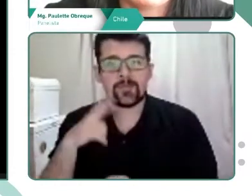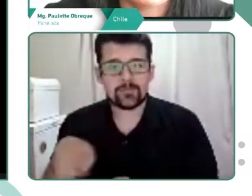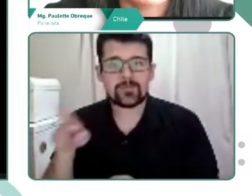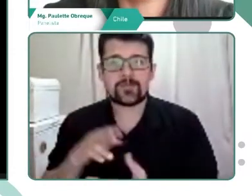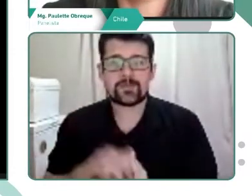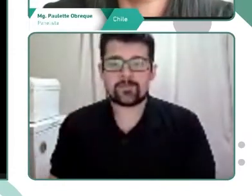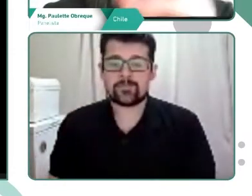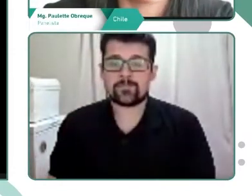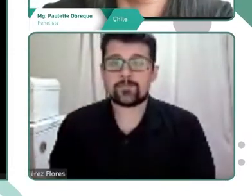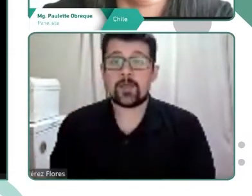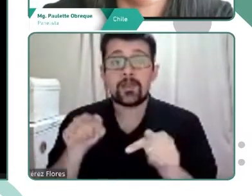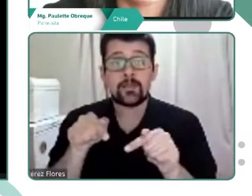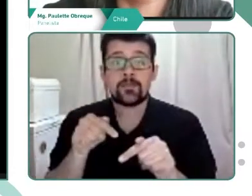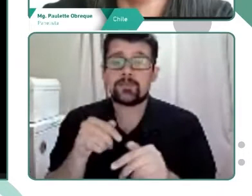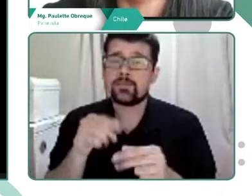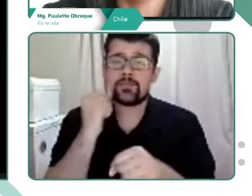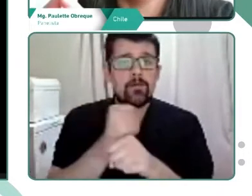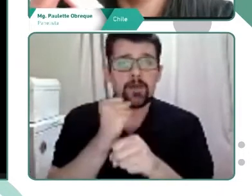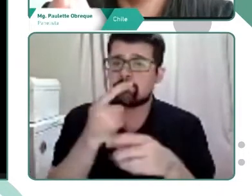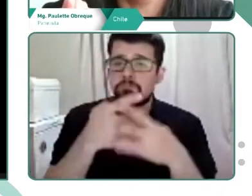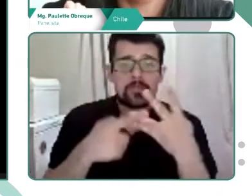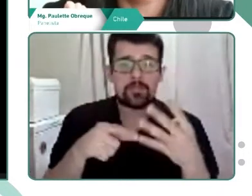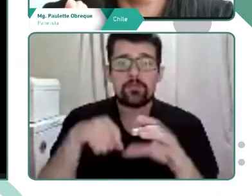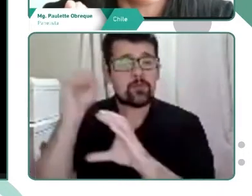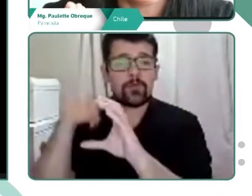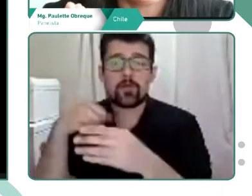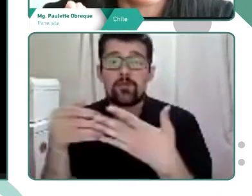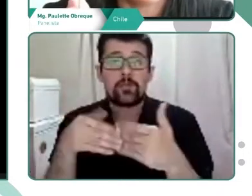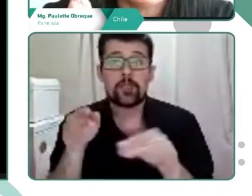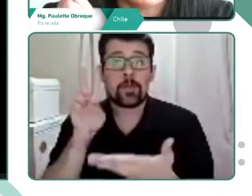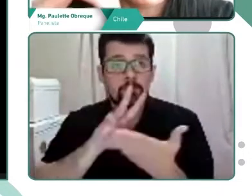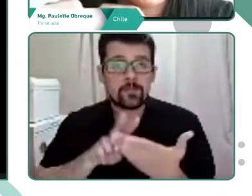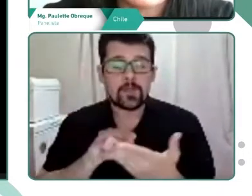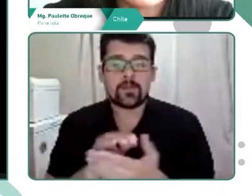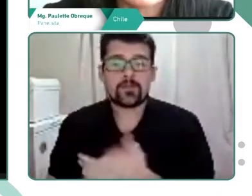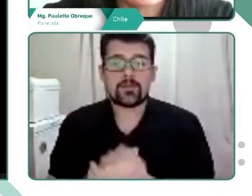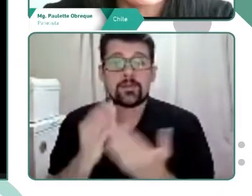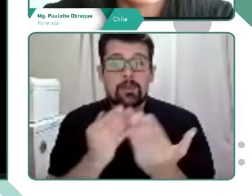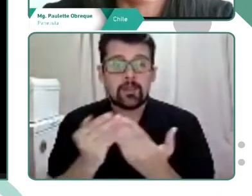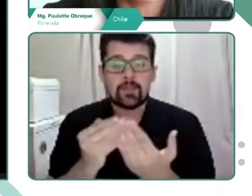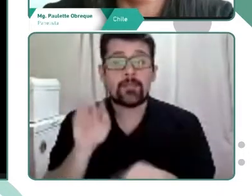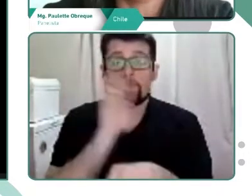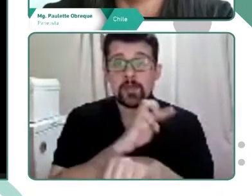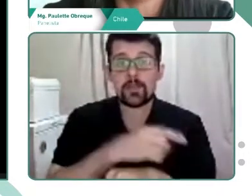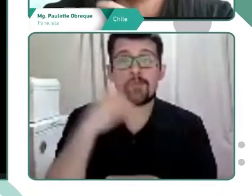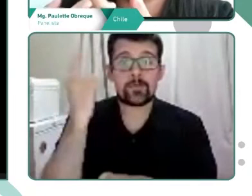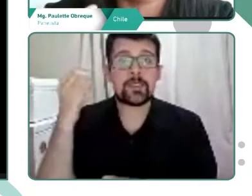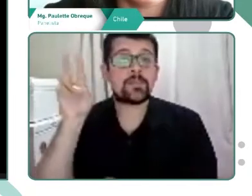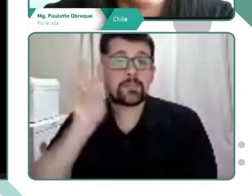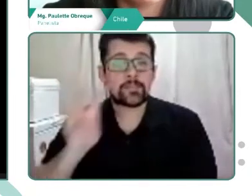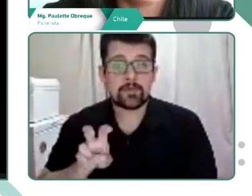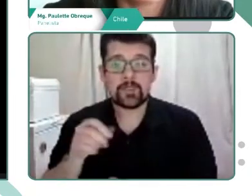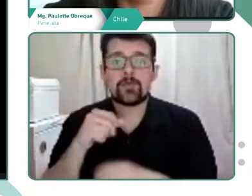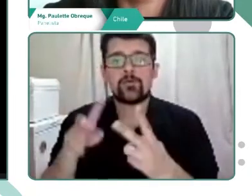En este canal se trabajaron distintas cápsulas donde los estudiantes de pedagogía de la Universidad San Sebastián también elaboraron